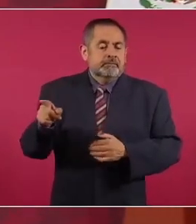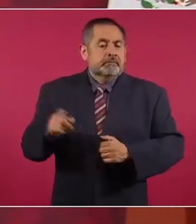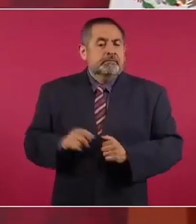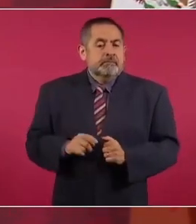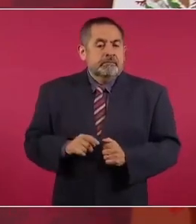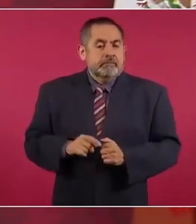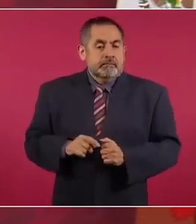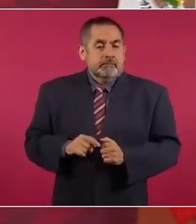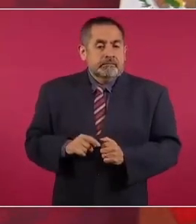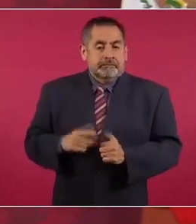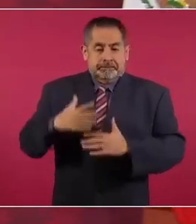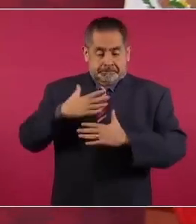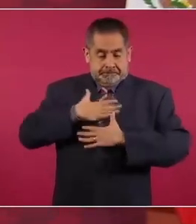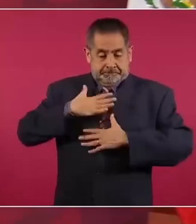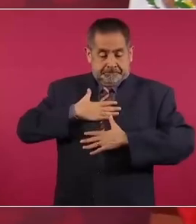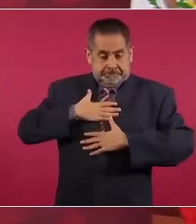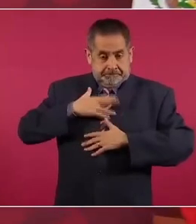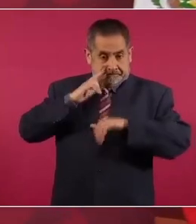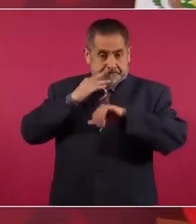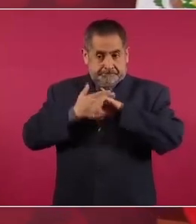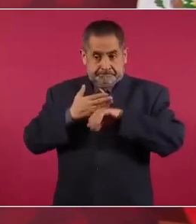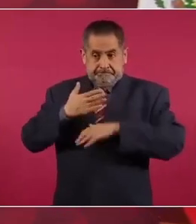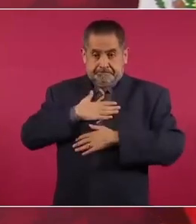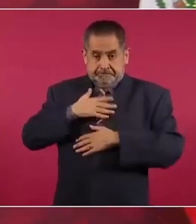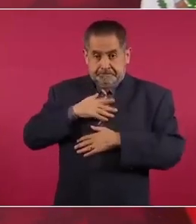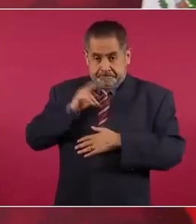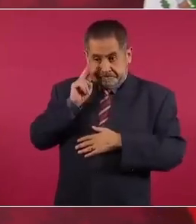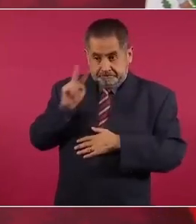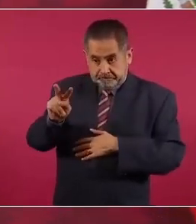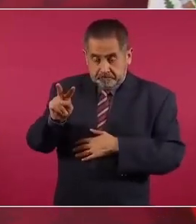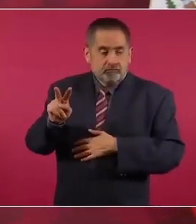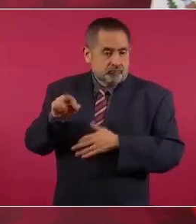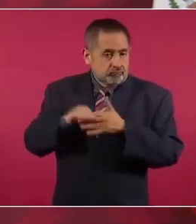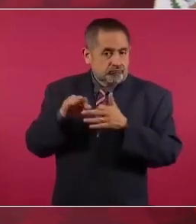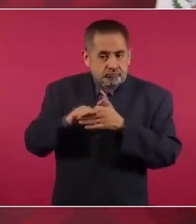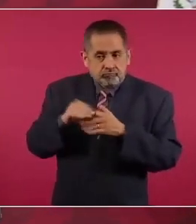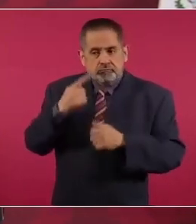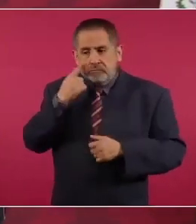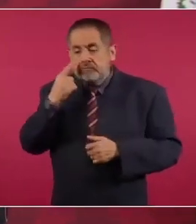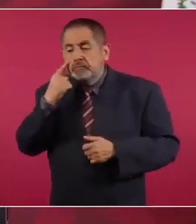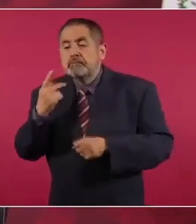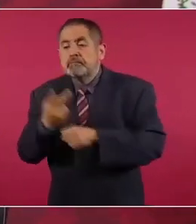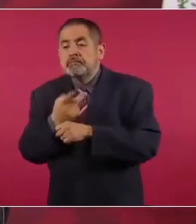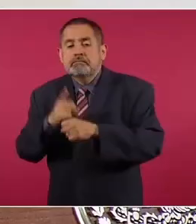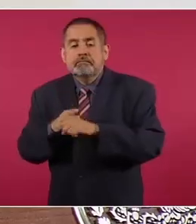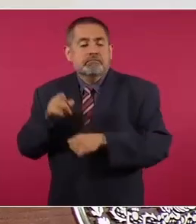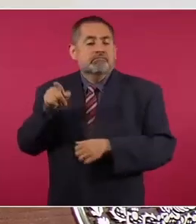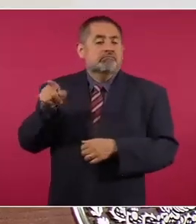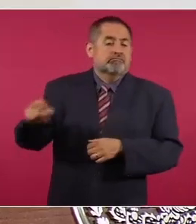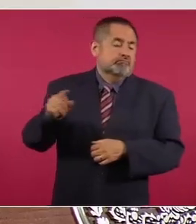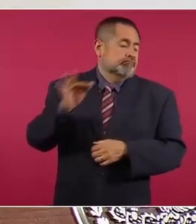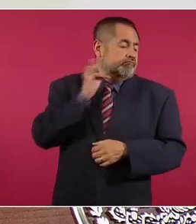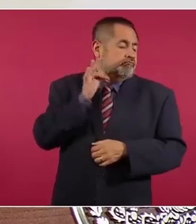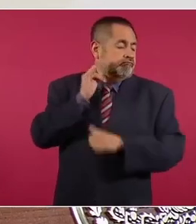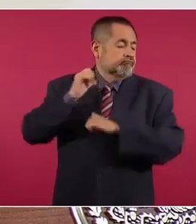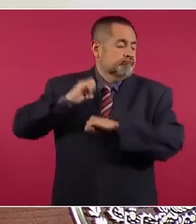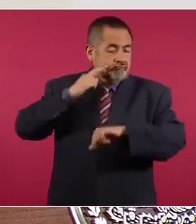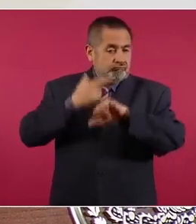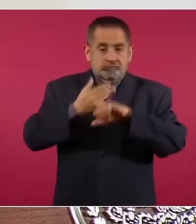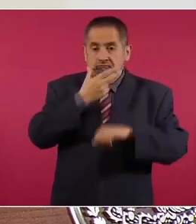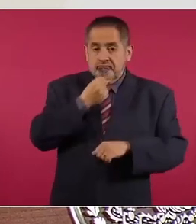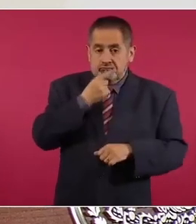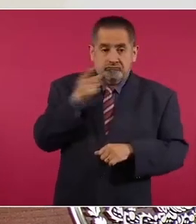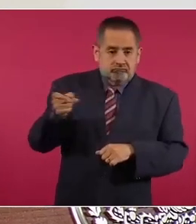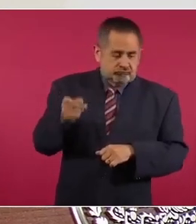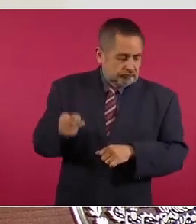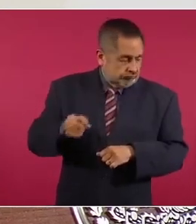en lo que a mí me corresponde, que he estado pendiente, la actitud del fiscal ha sido